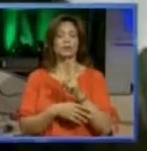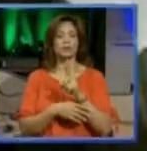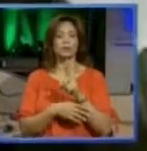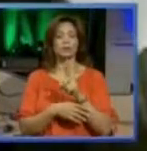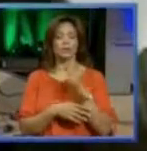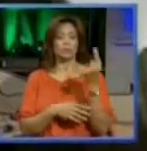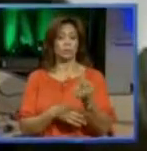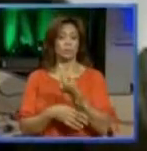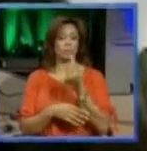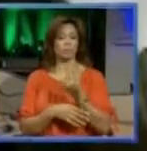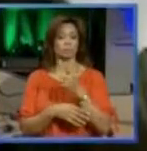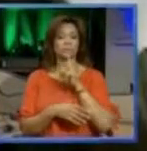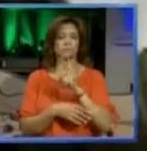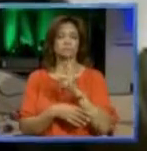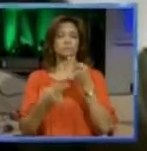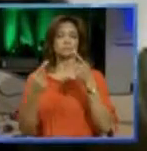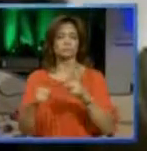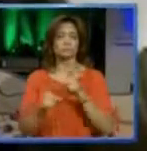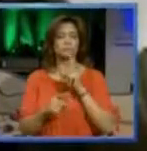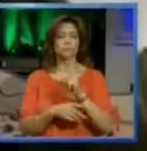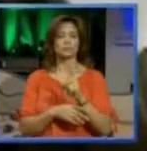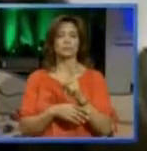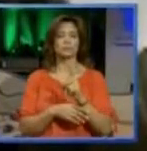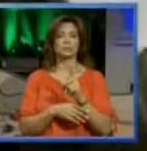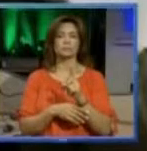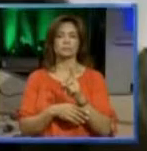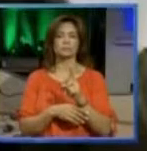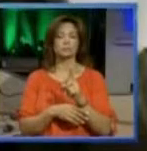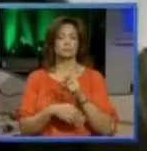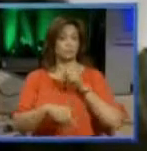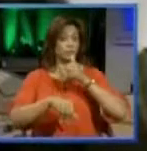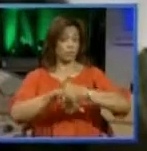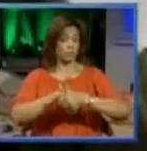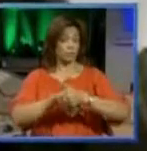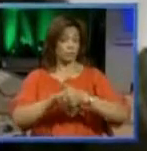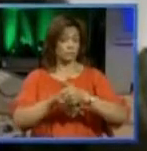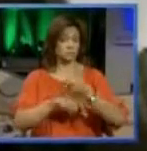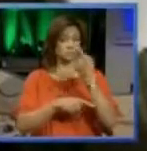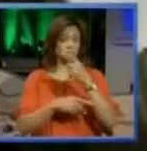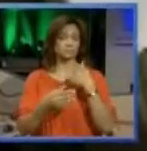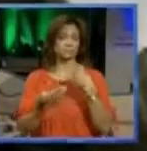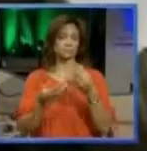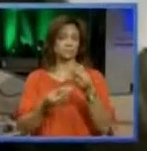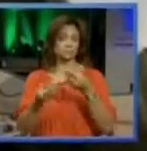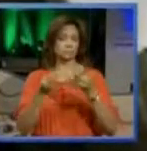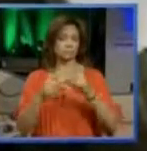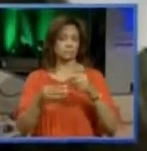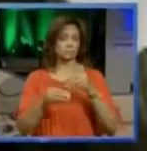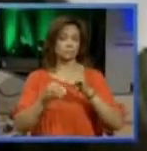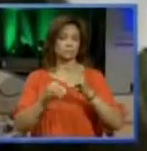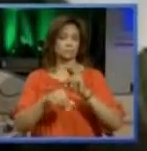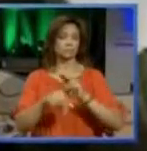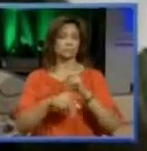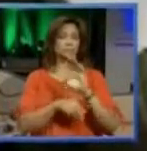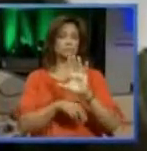que lo único que es un hecho hasta el momento es que ella fue acusada de conspirar para poseer, con intención de distribuir al